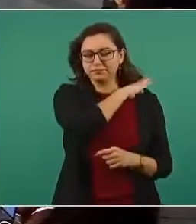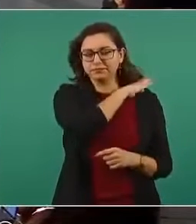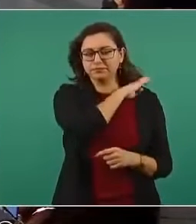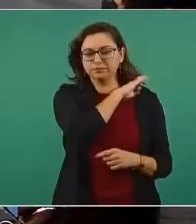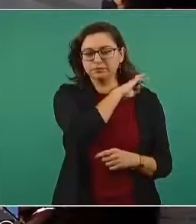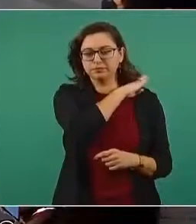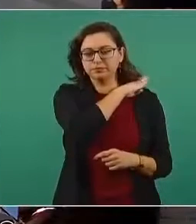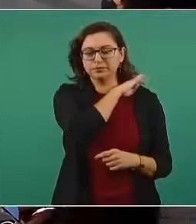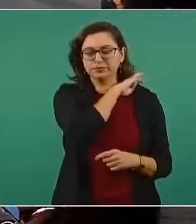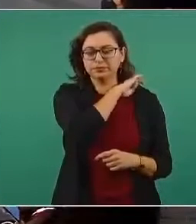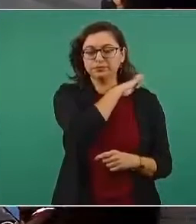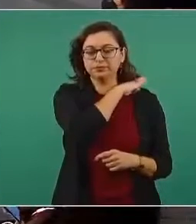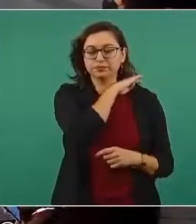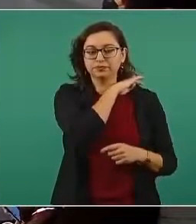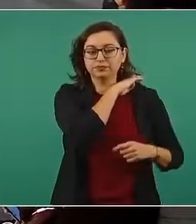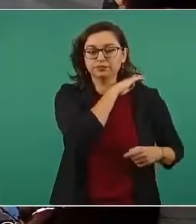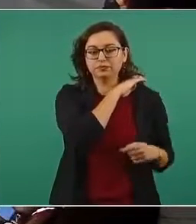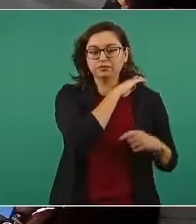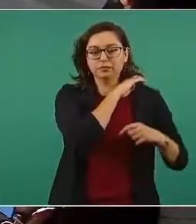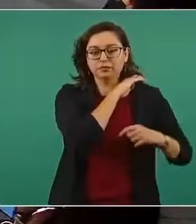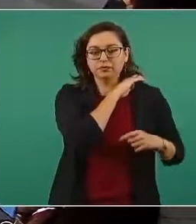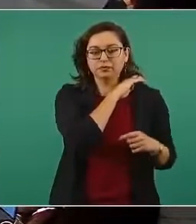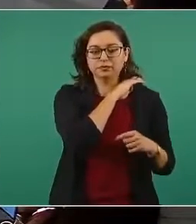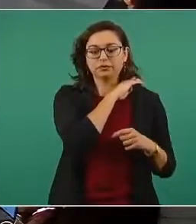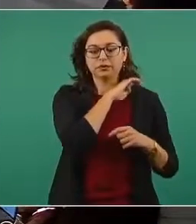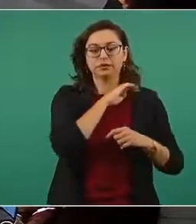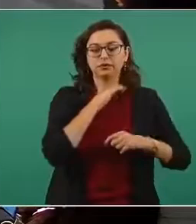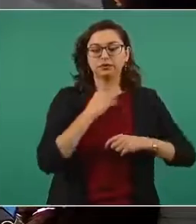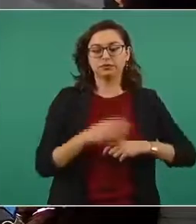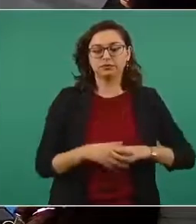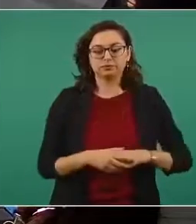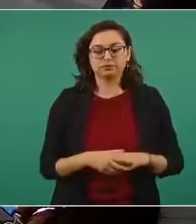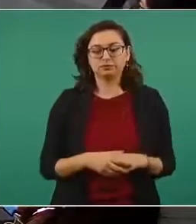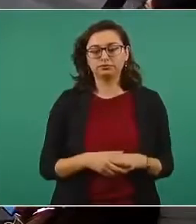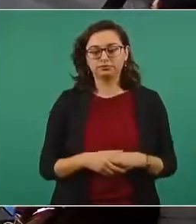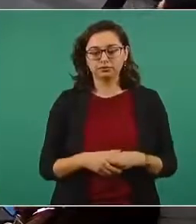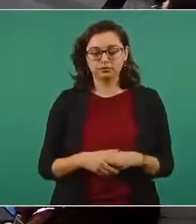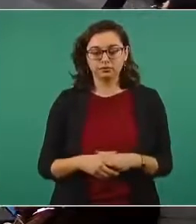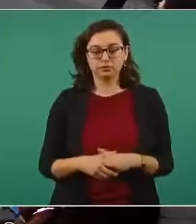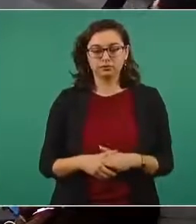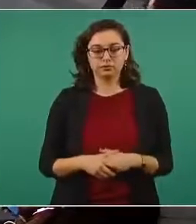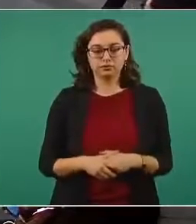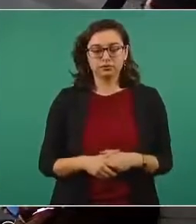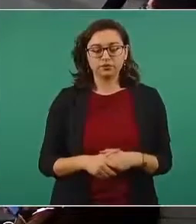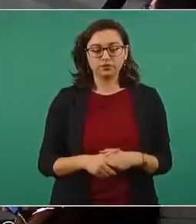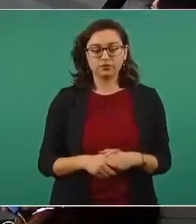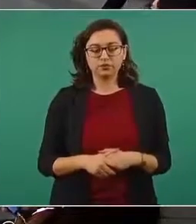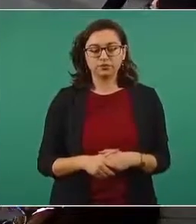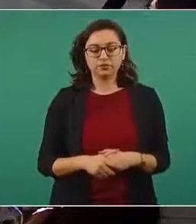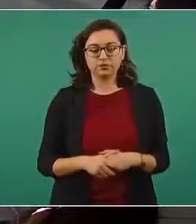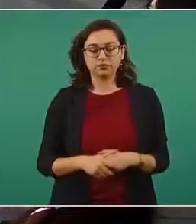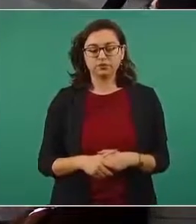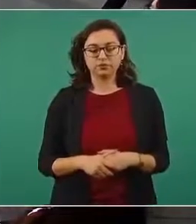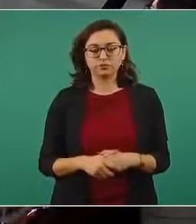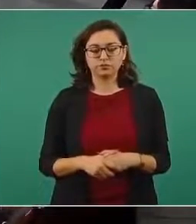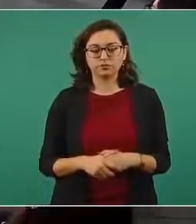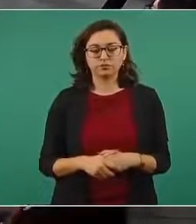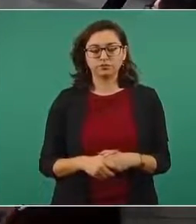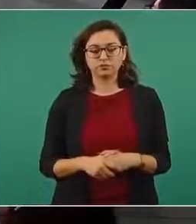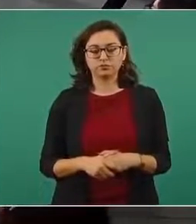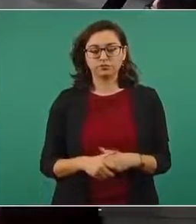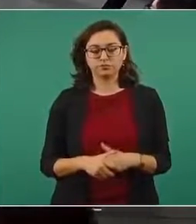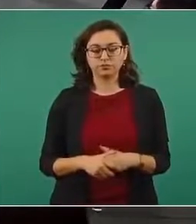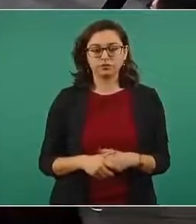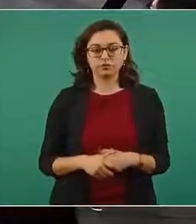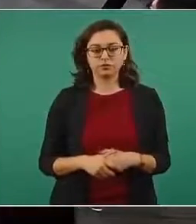de instalados no pero en personal en personal debe ser